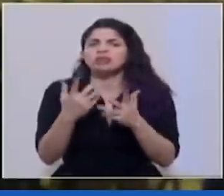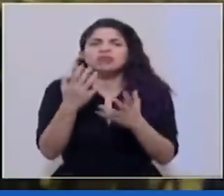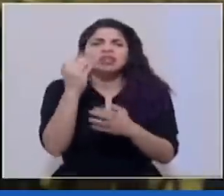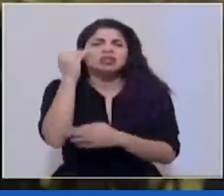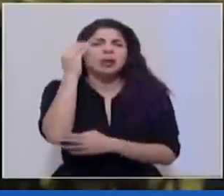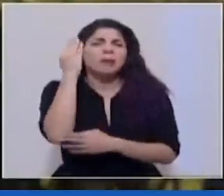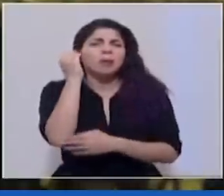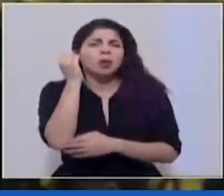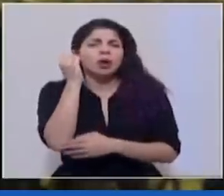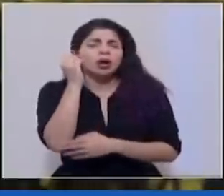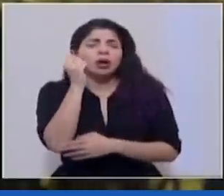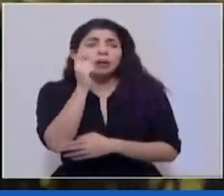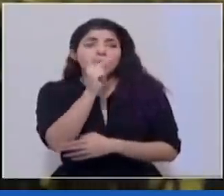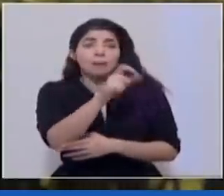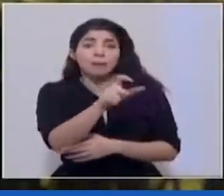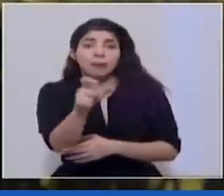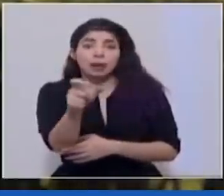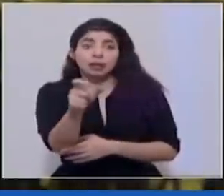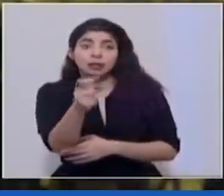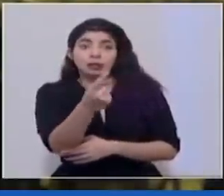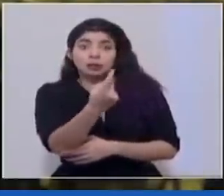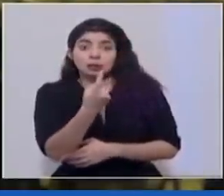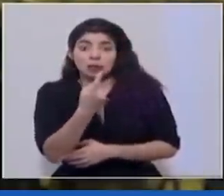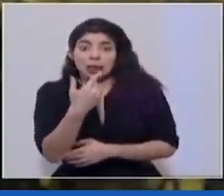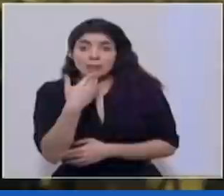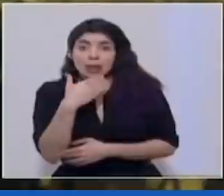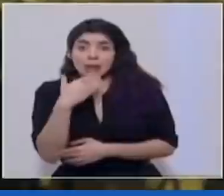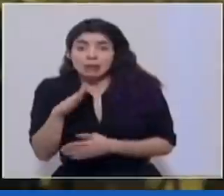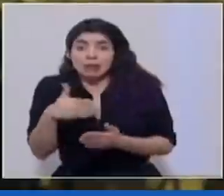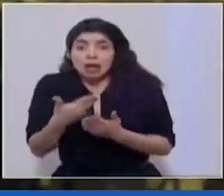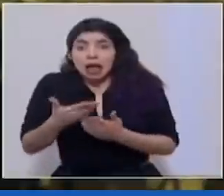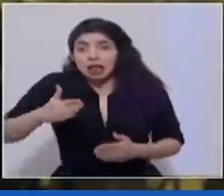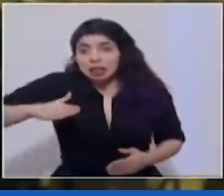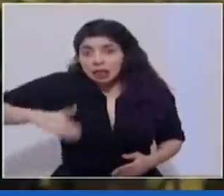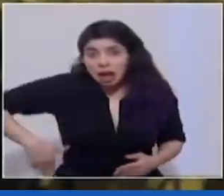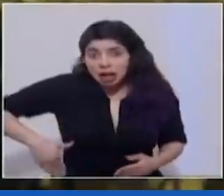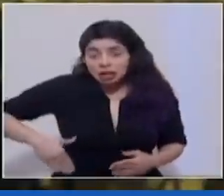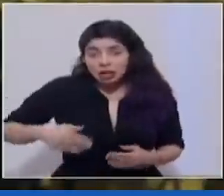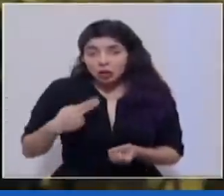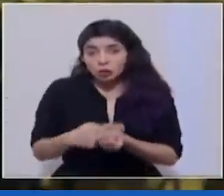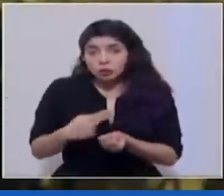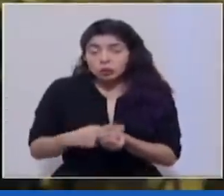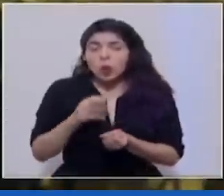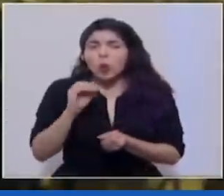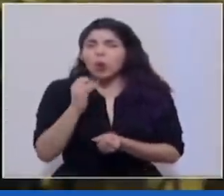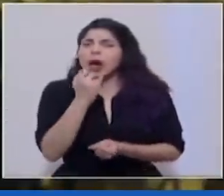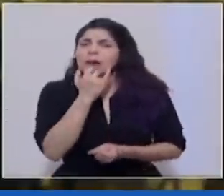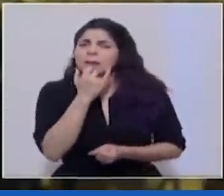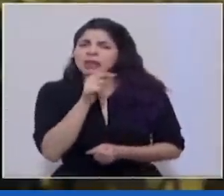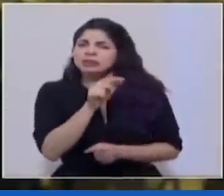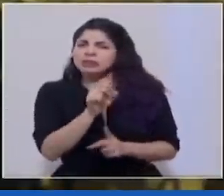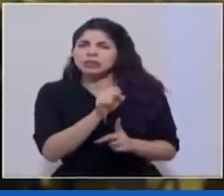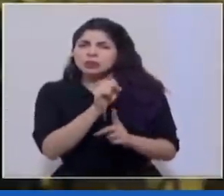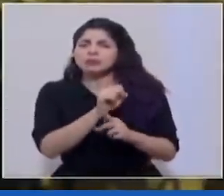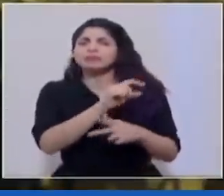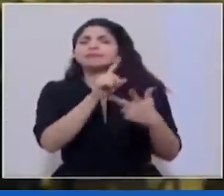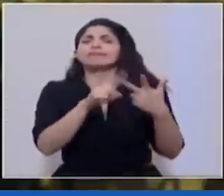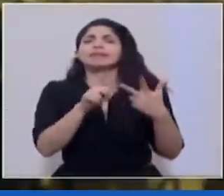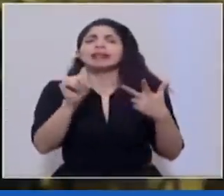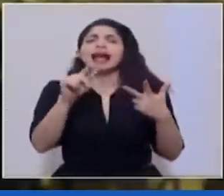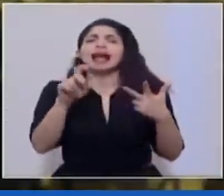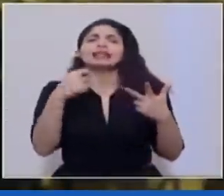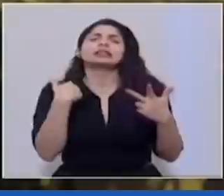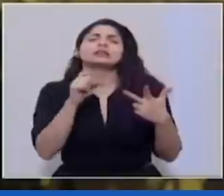si es porque las personas se complican y llegan más tarde a los centros de salud o qué es lo que pasa con esa situación. Luego, don Alex, quería